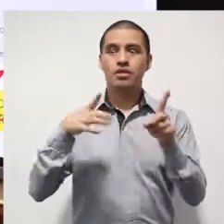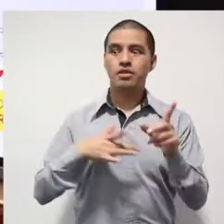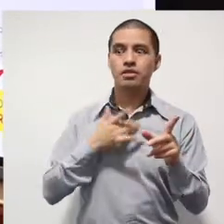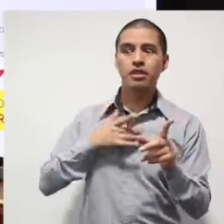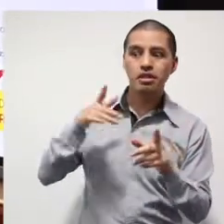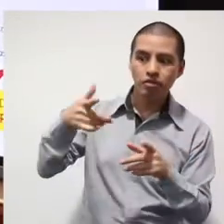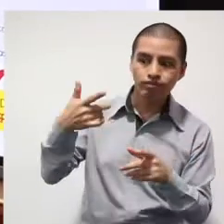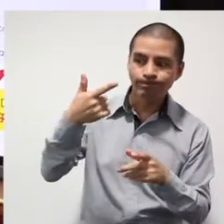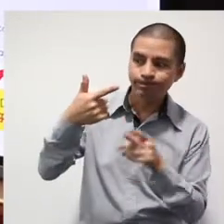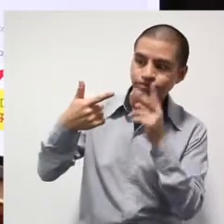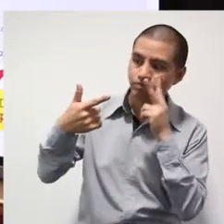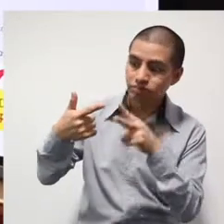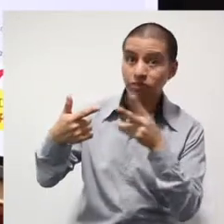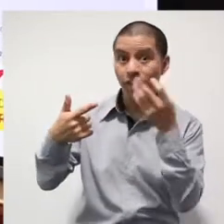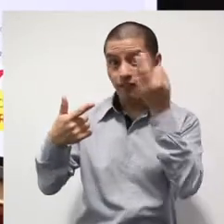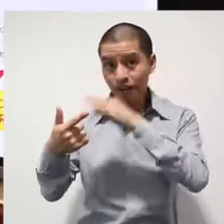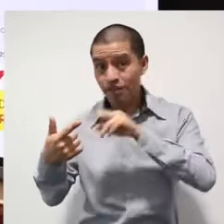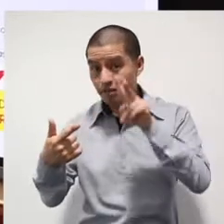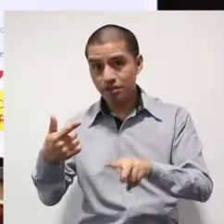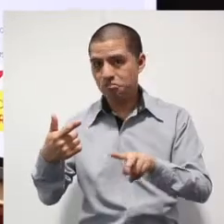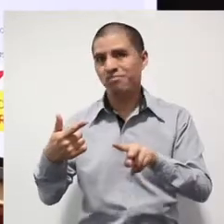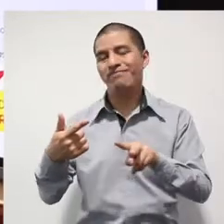un arma de estas.